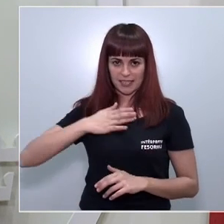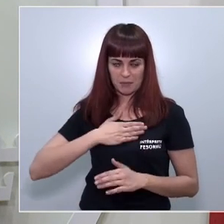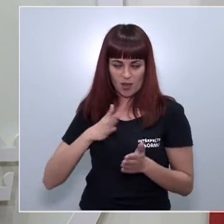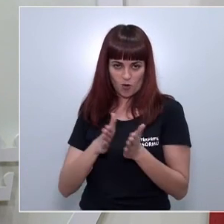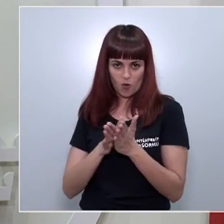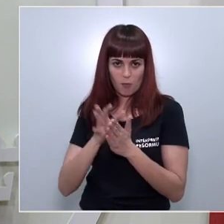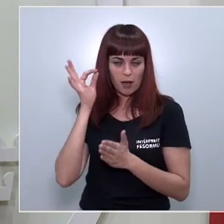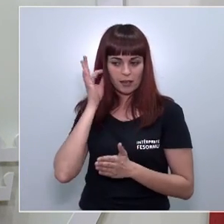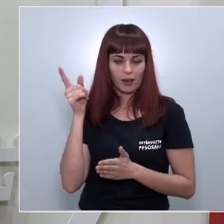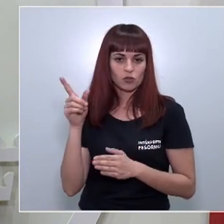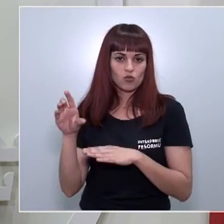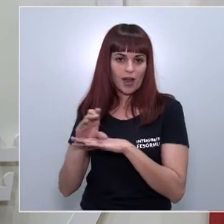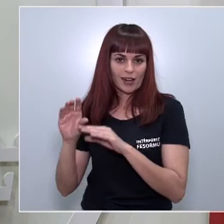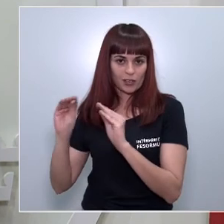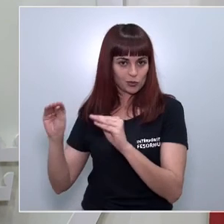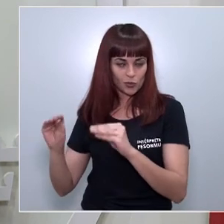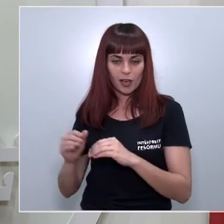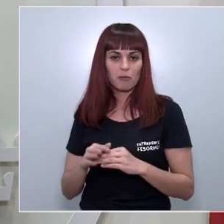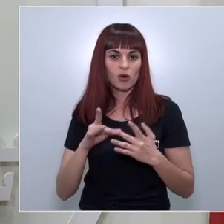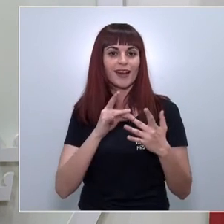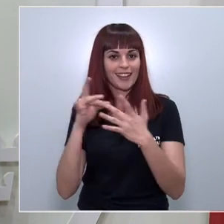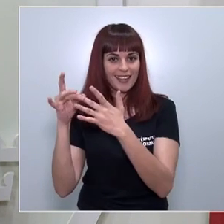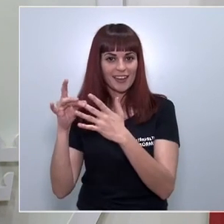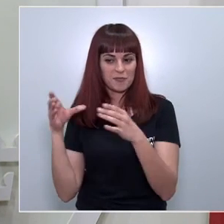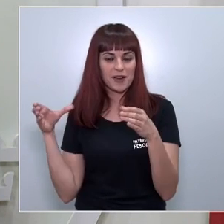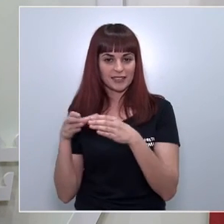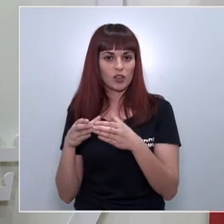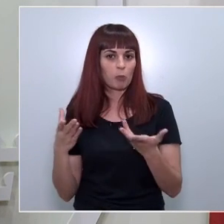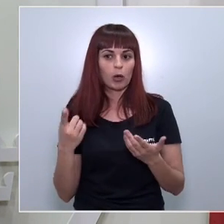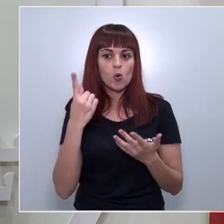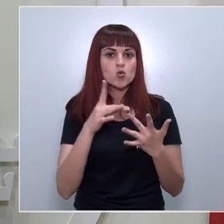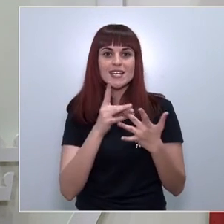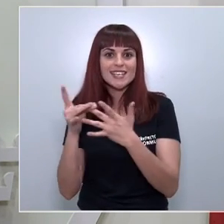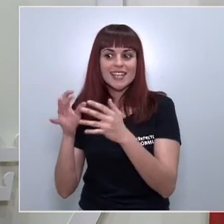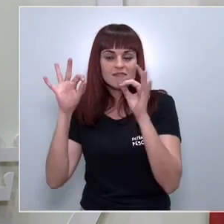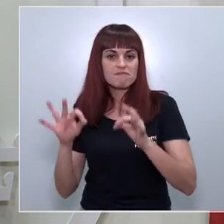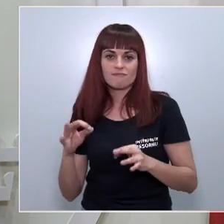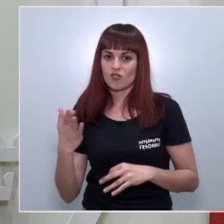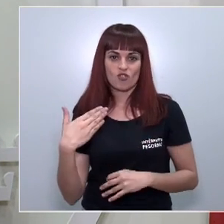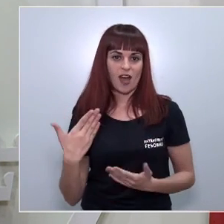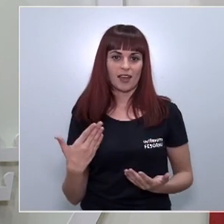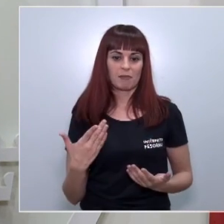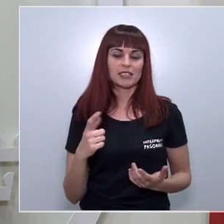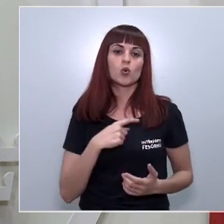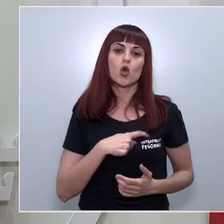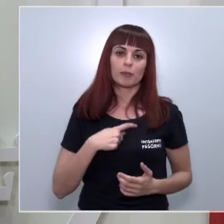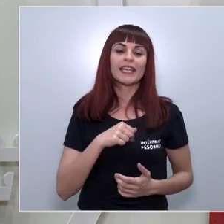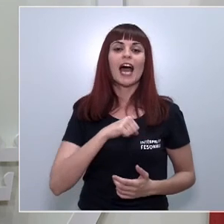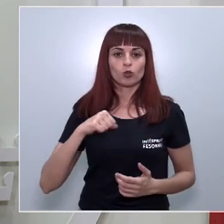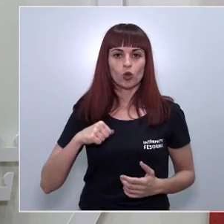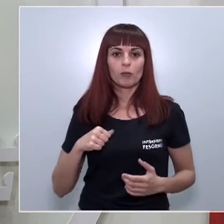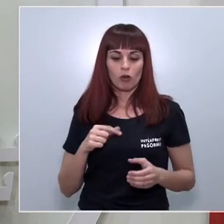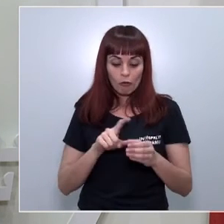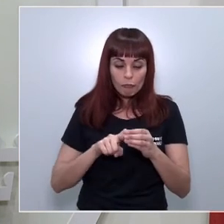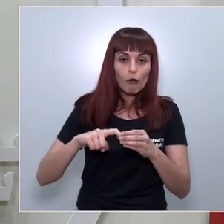carrera por liderar el partido pero bueno no va a haber un líder como tal sino que va a haber un comité autonómico que esté